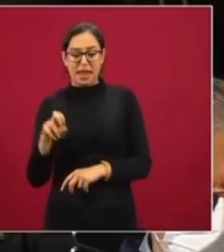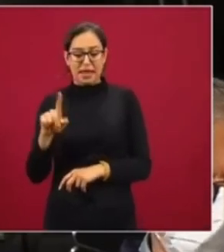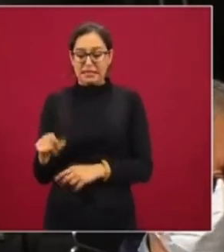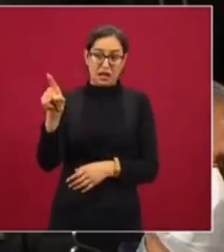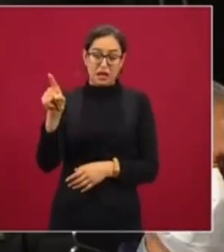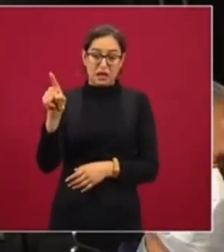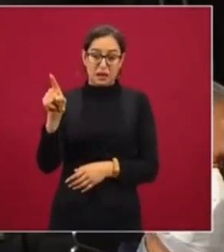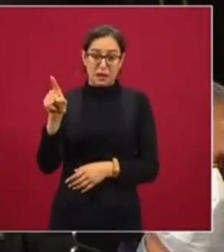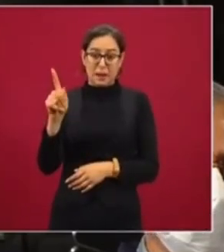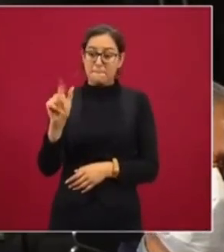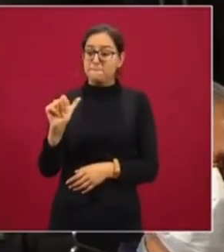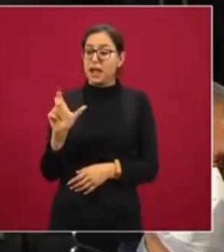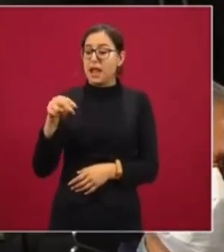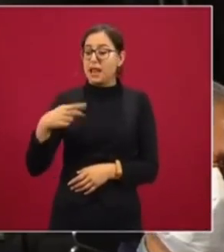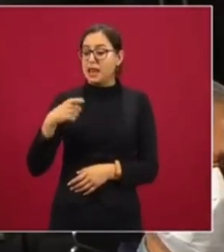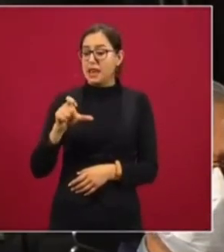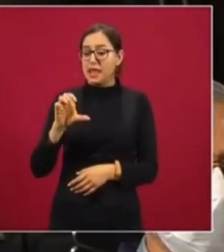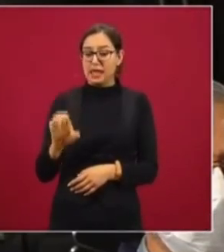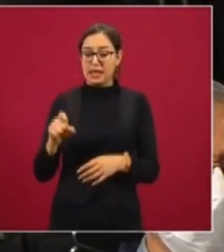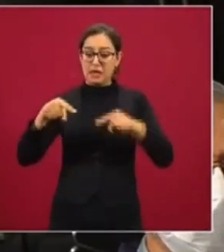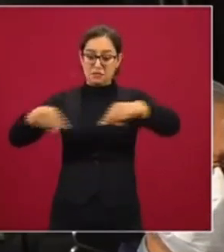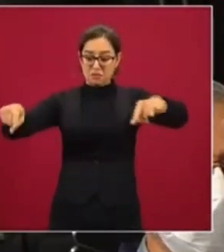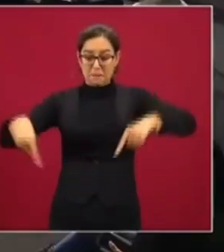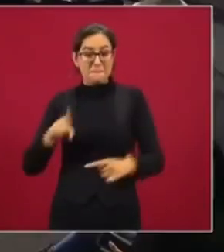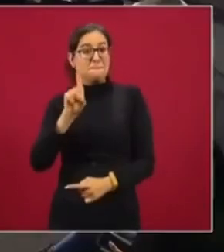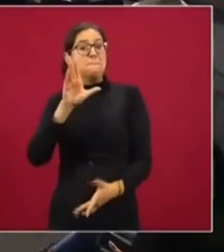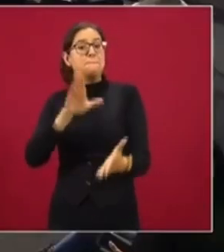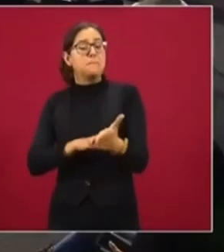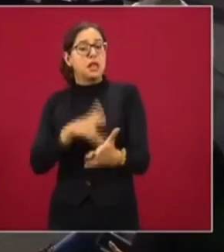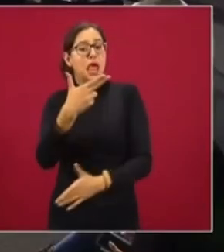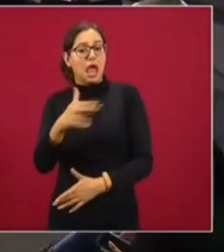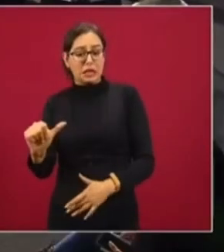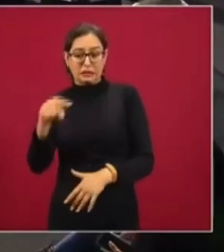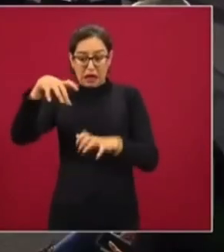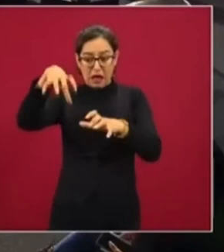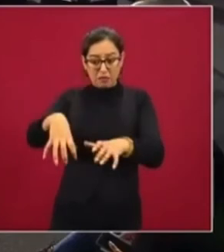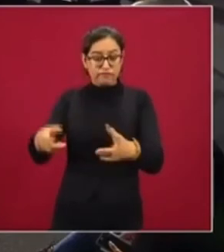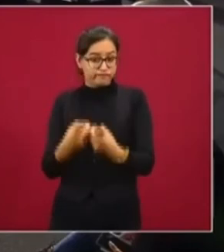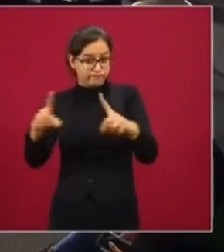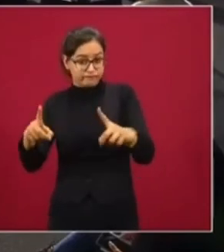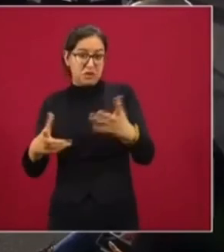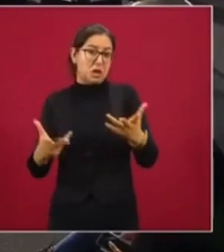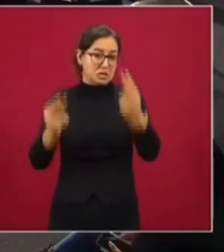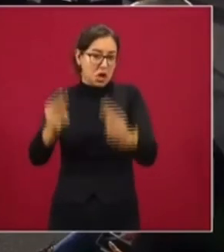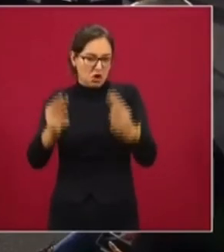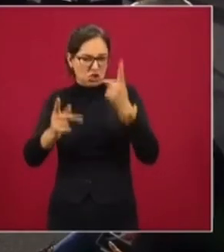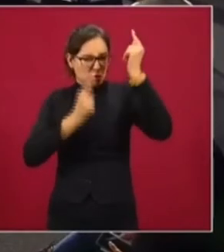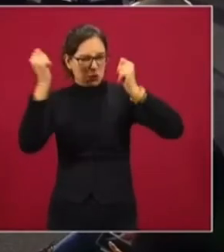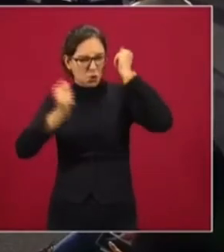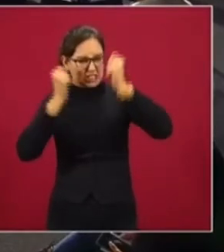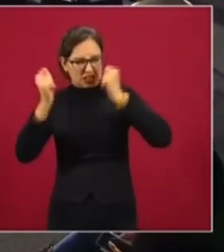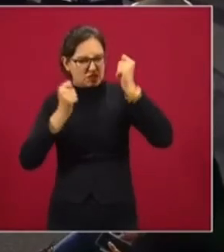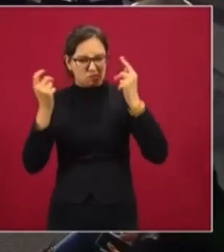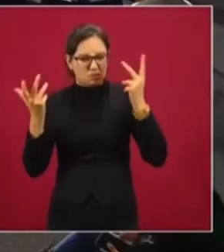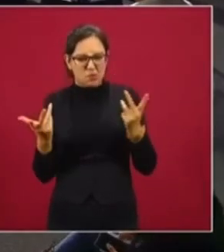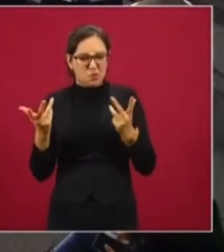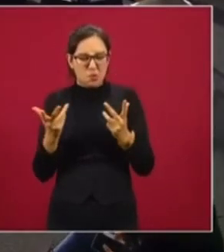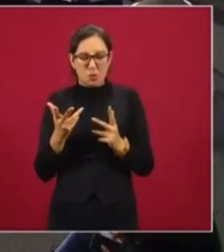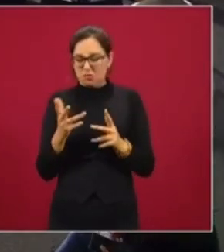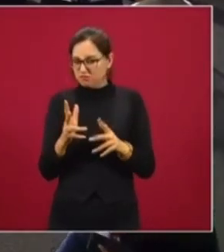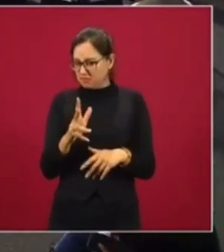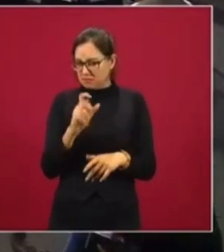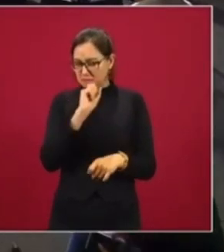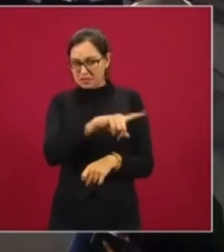tienen, por ejemplo, mil hectáreas en Palenque, para estos polos de desarrollo, que los estamos entendiendo como estos polos turísticos, como lo que querían hacer aquí con lo de Santa Fe,